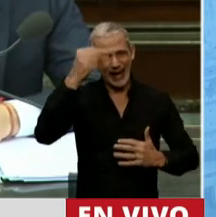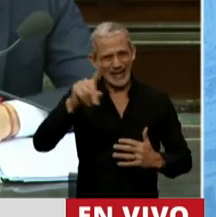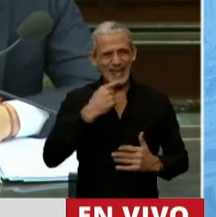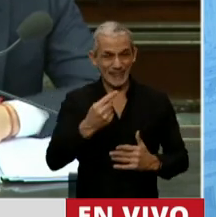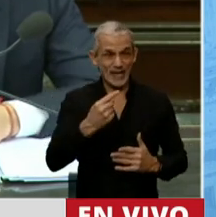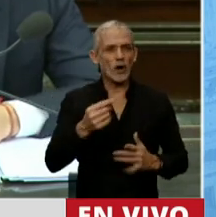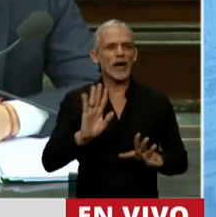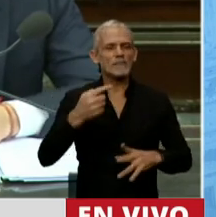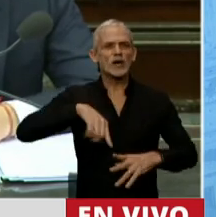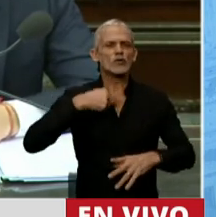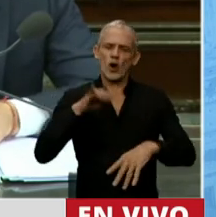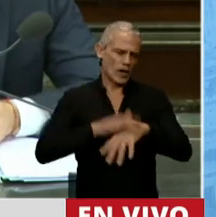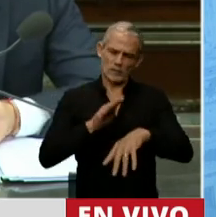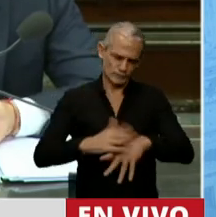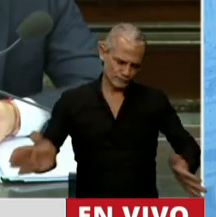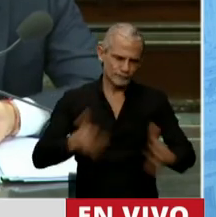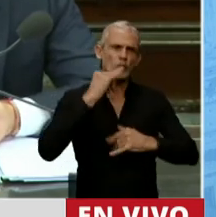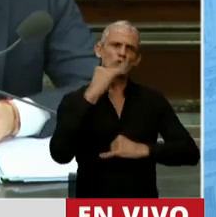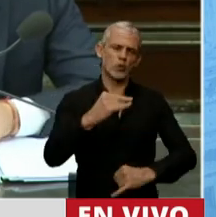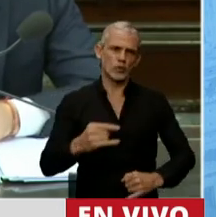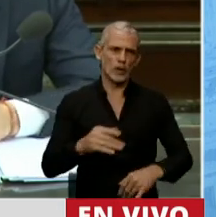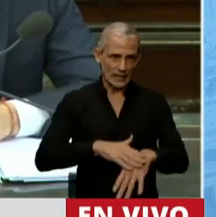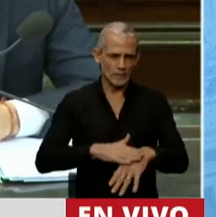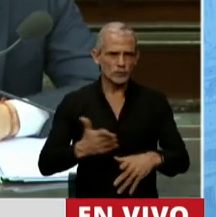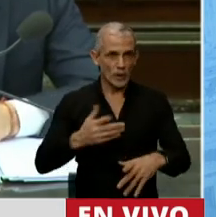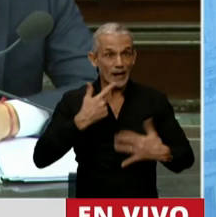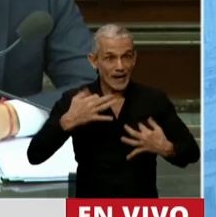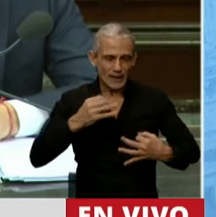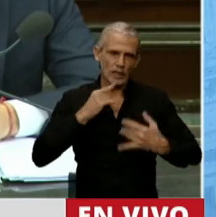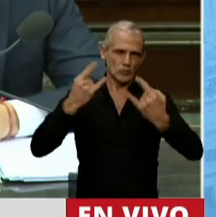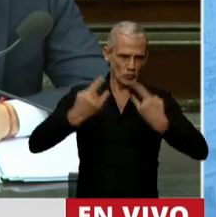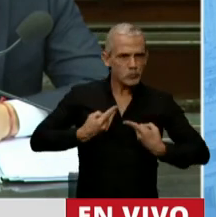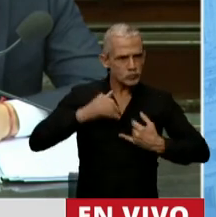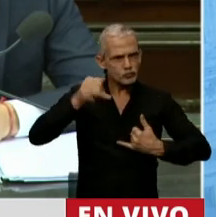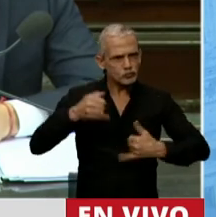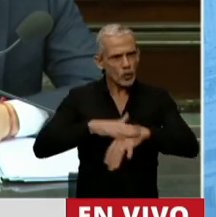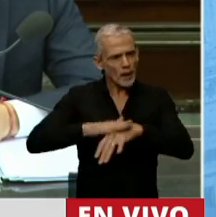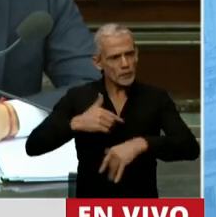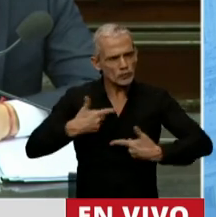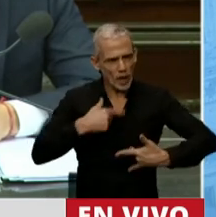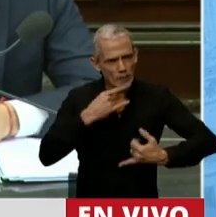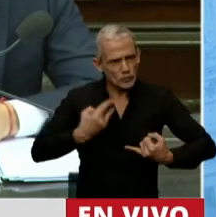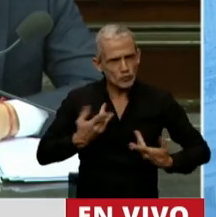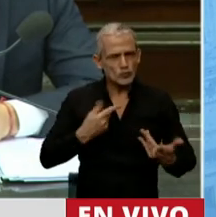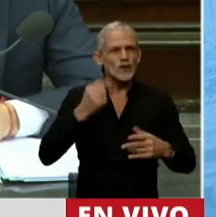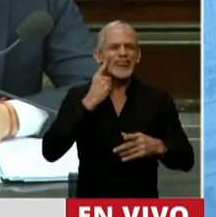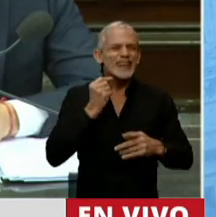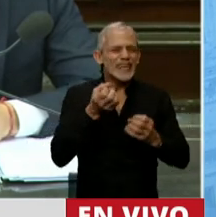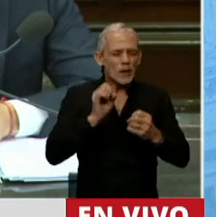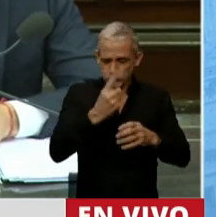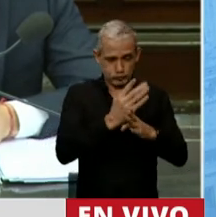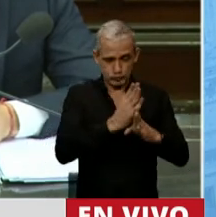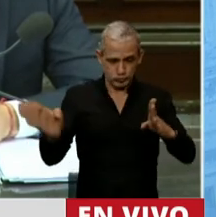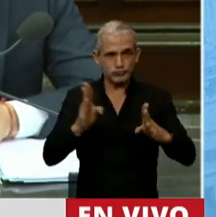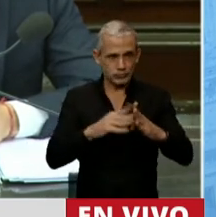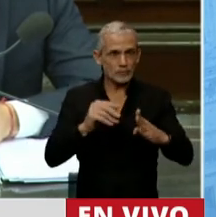y era que nos hiciéramos cargo. Y la verdad que sí, la verdad que nos hacemos cargo. Nos hacemos cargo desde el día uno, nos